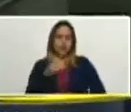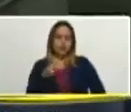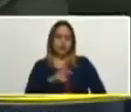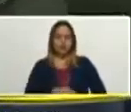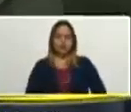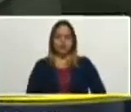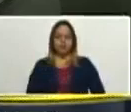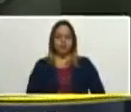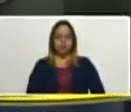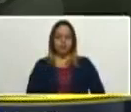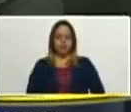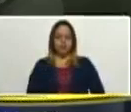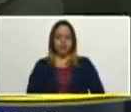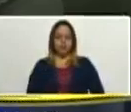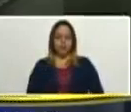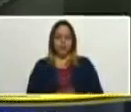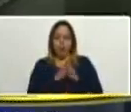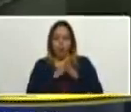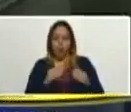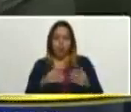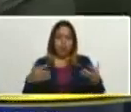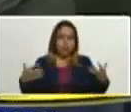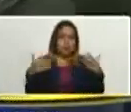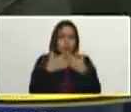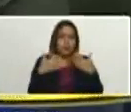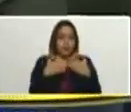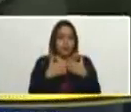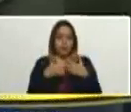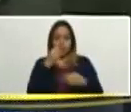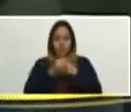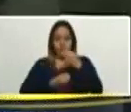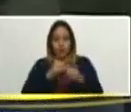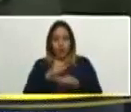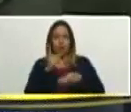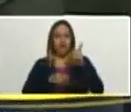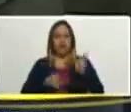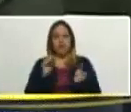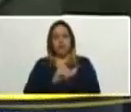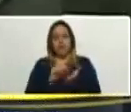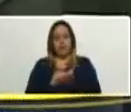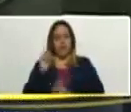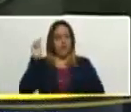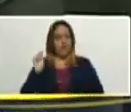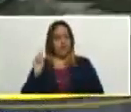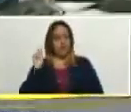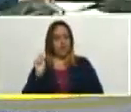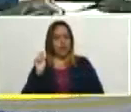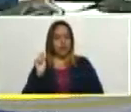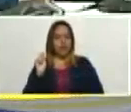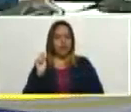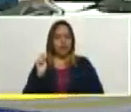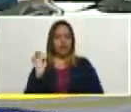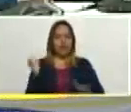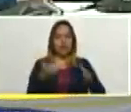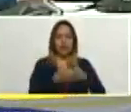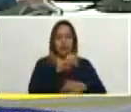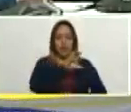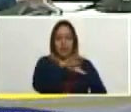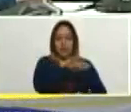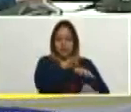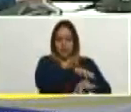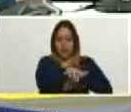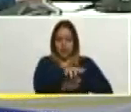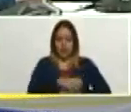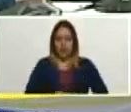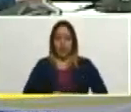los enfrentamientos y los encontronazos que hemos tenido, los diputados del bloque de la patria, de la mayoría del bloque de patria,